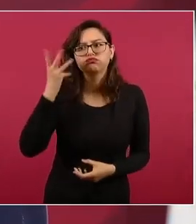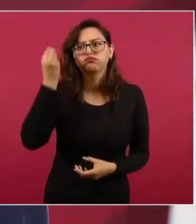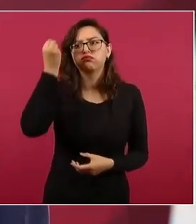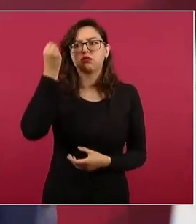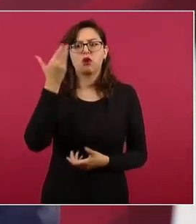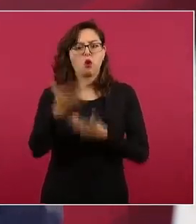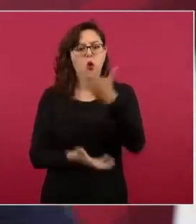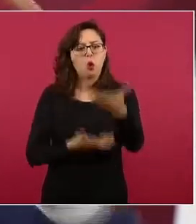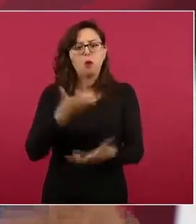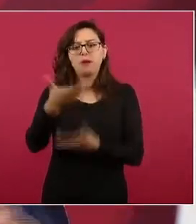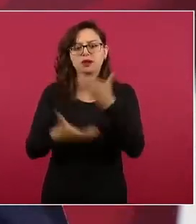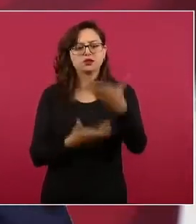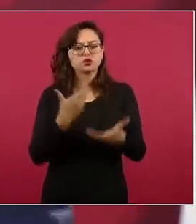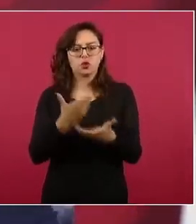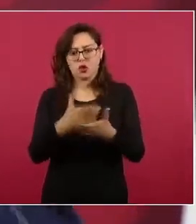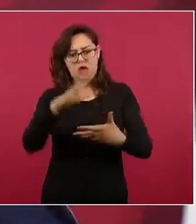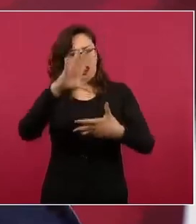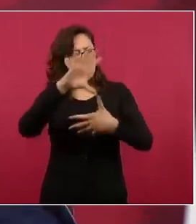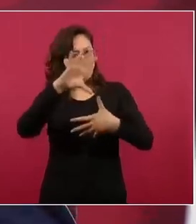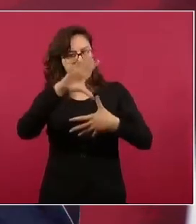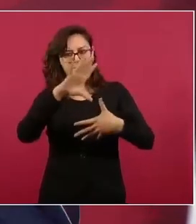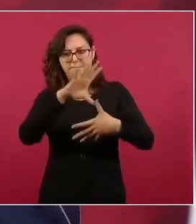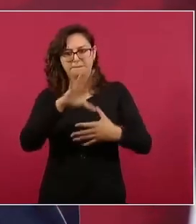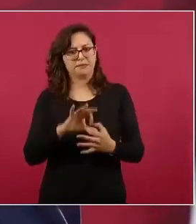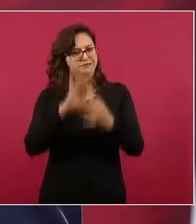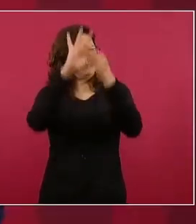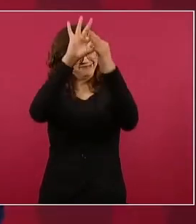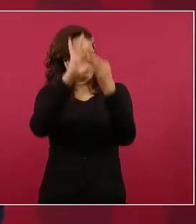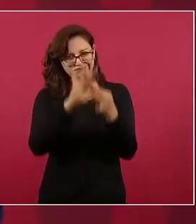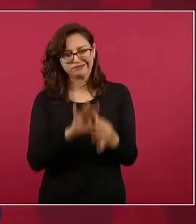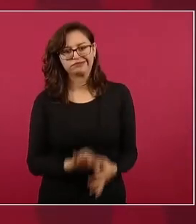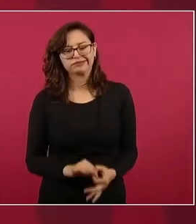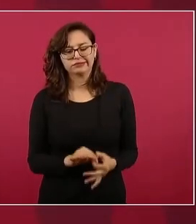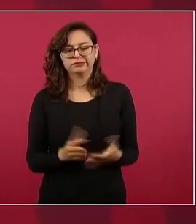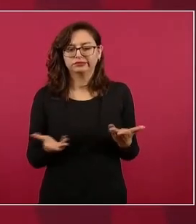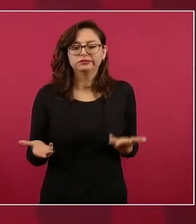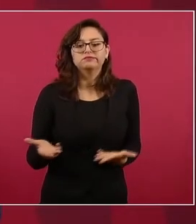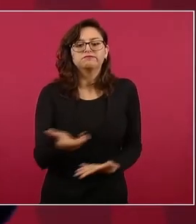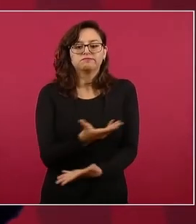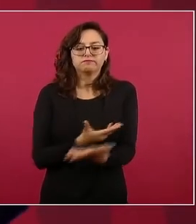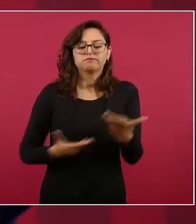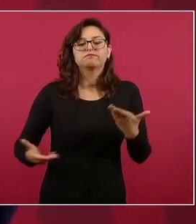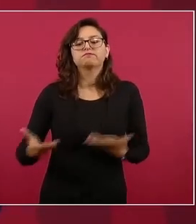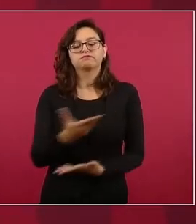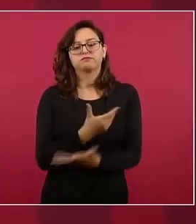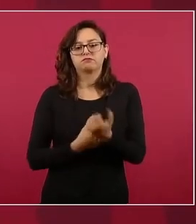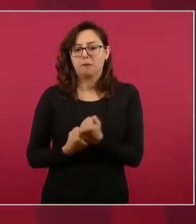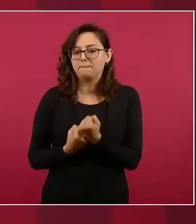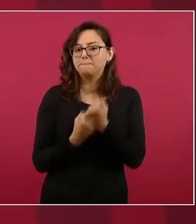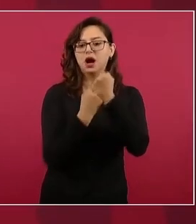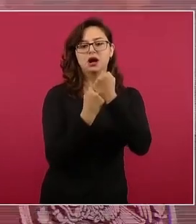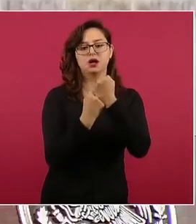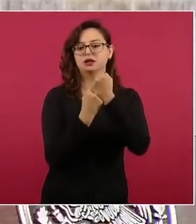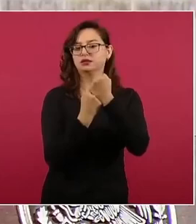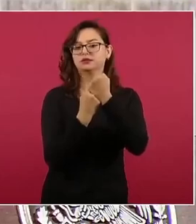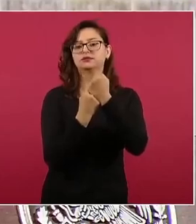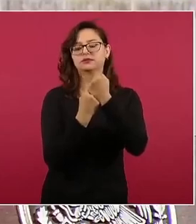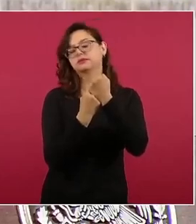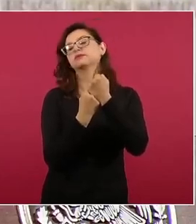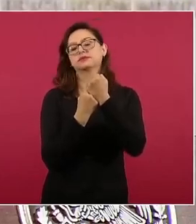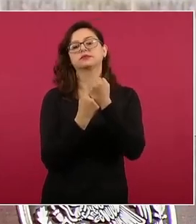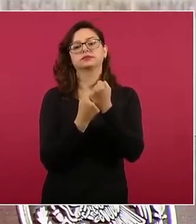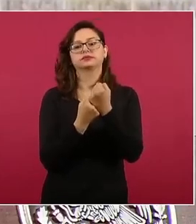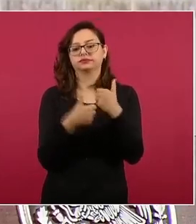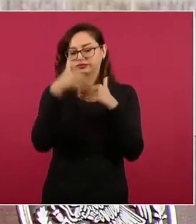una región lo que hemos estado planteando todos juntos es una